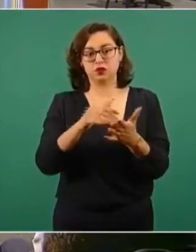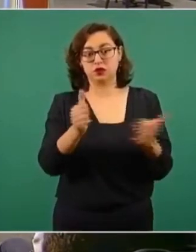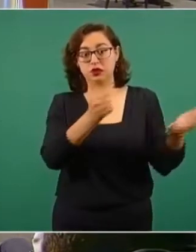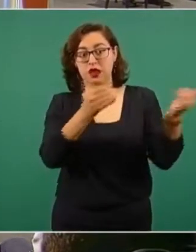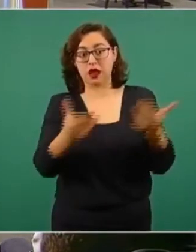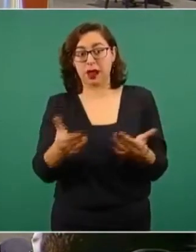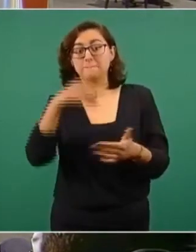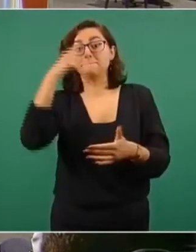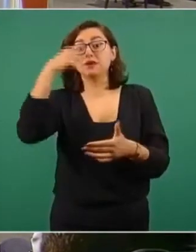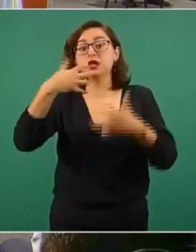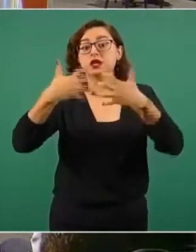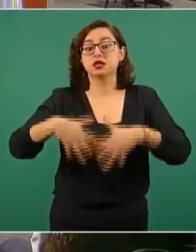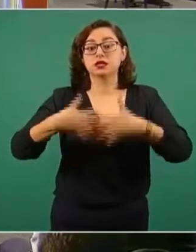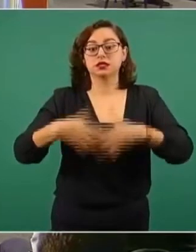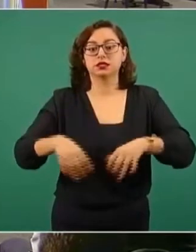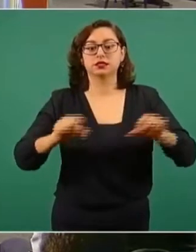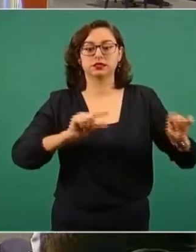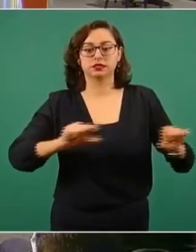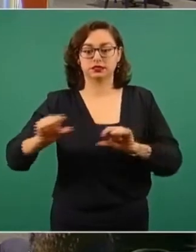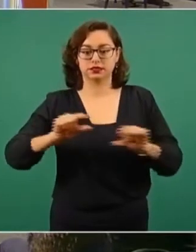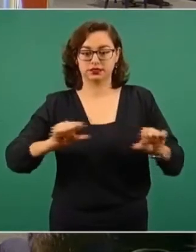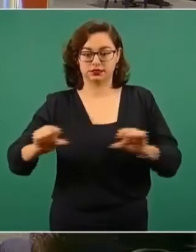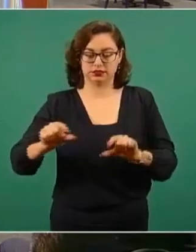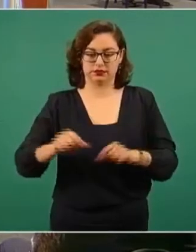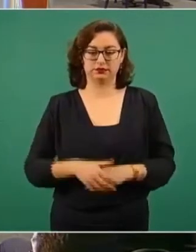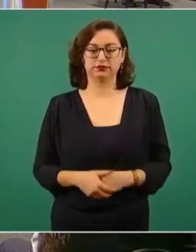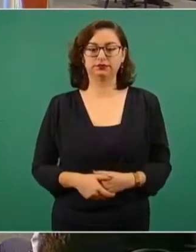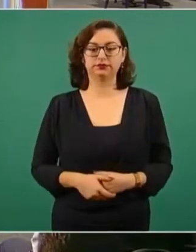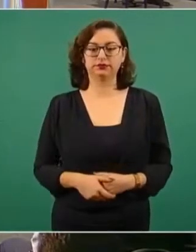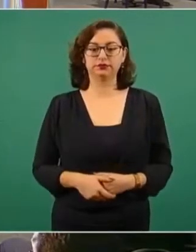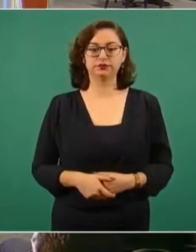va a servir para la vacunación que se acaba de comentar.